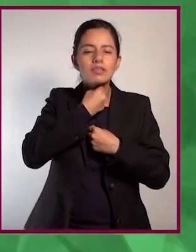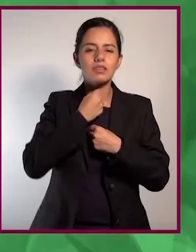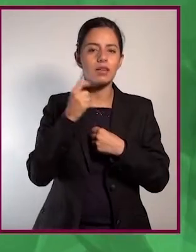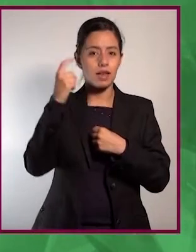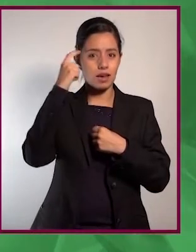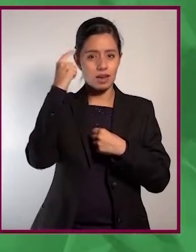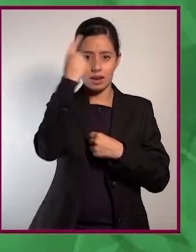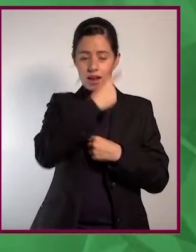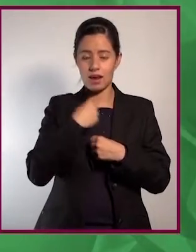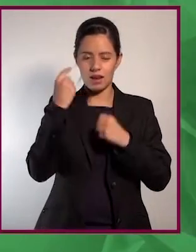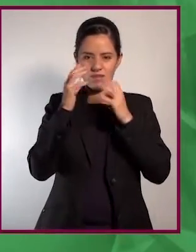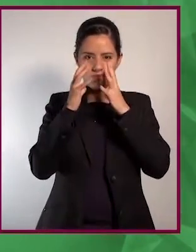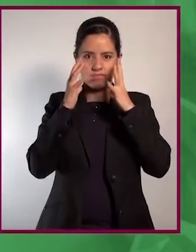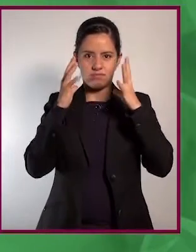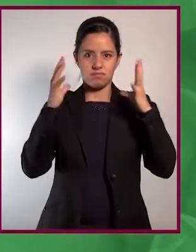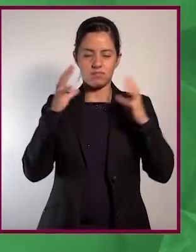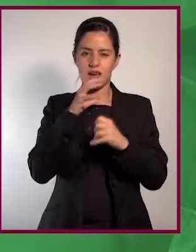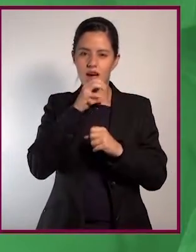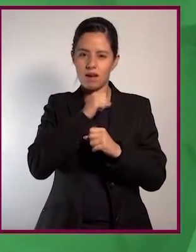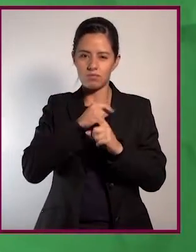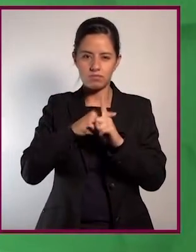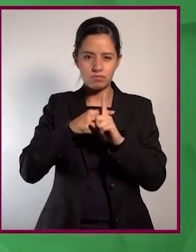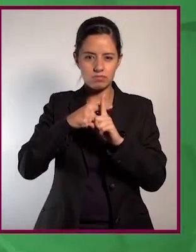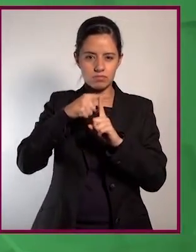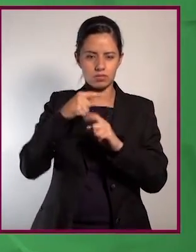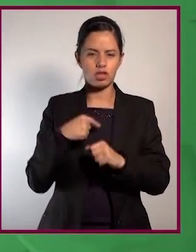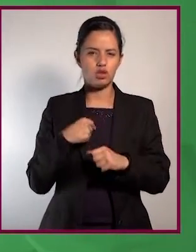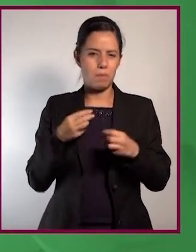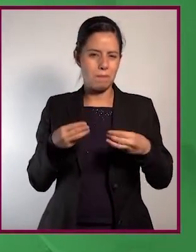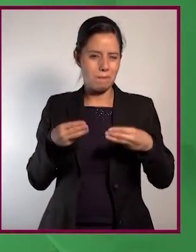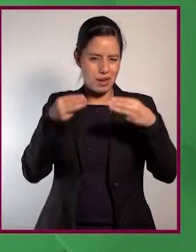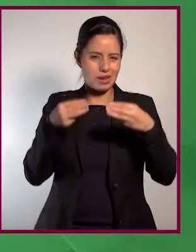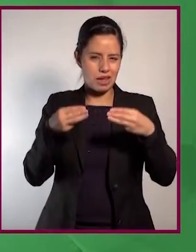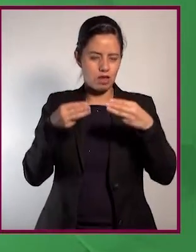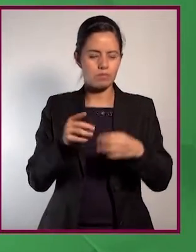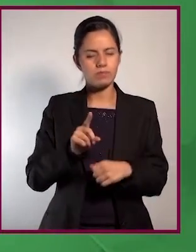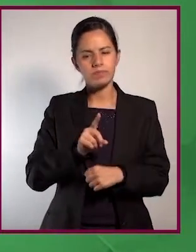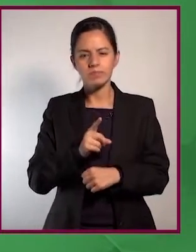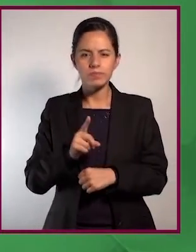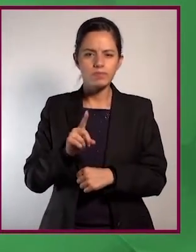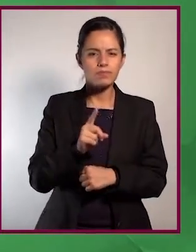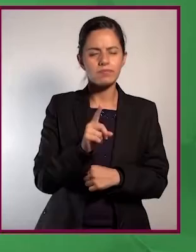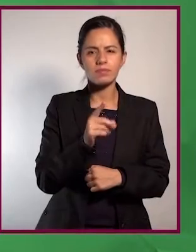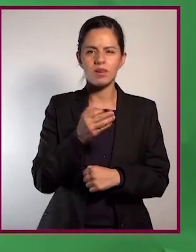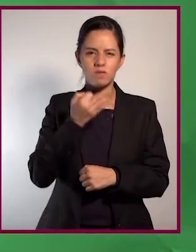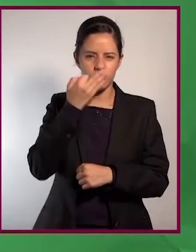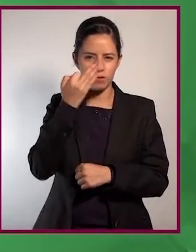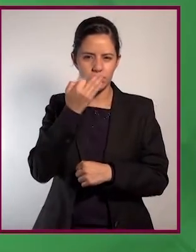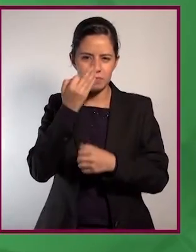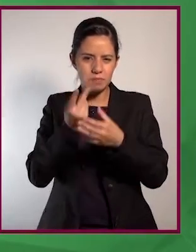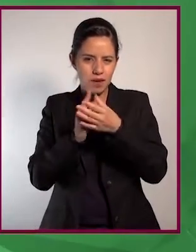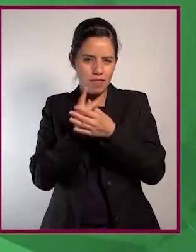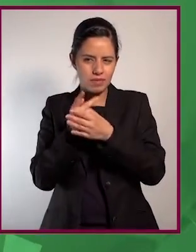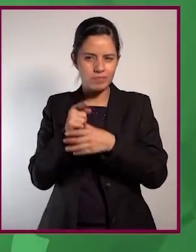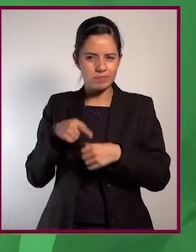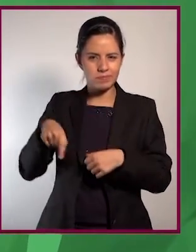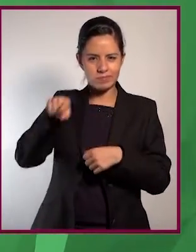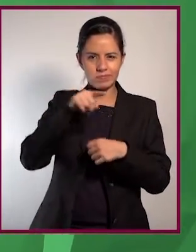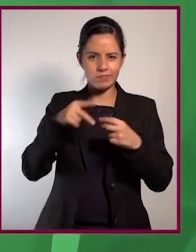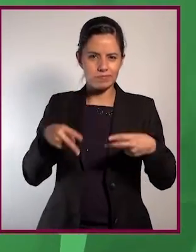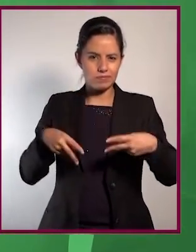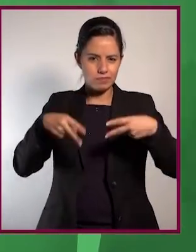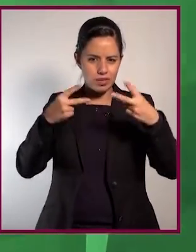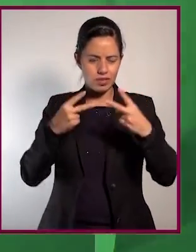me hincha la cara y fiebre. Una vez estaba en un mercado donde venden plantas y flores, entonces a